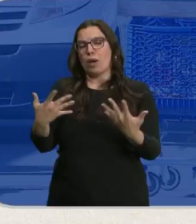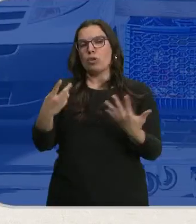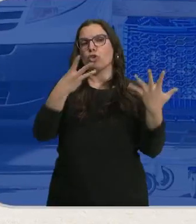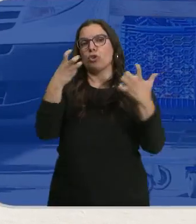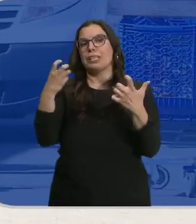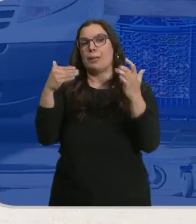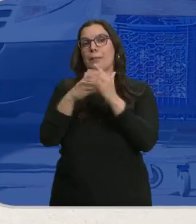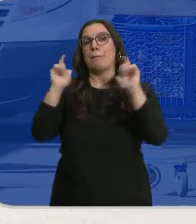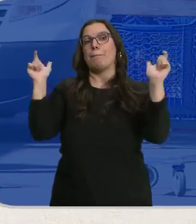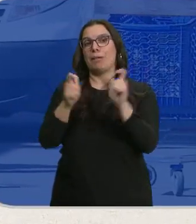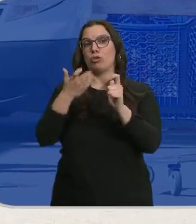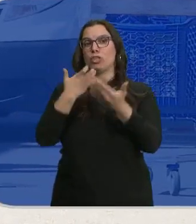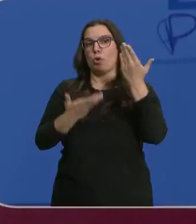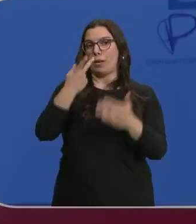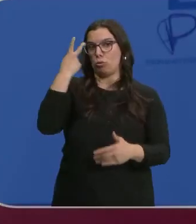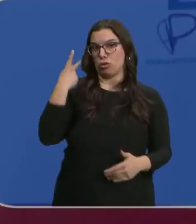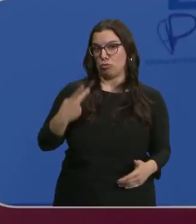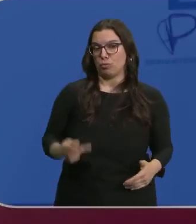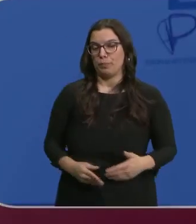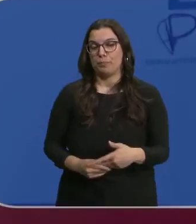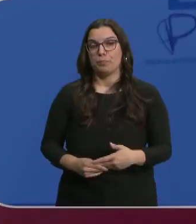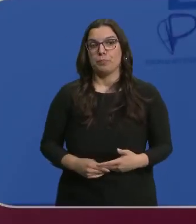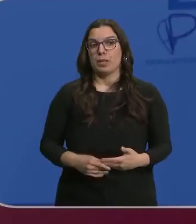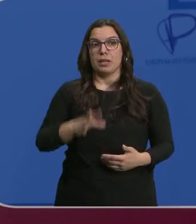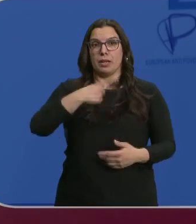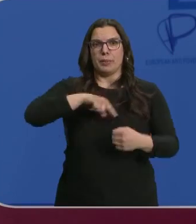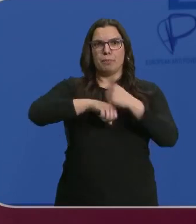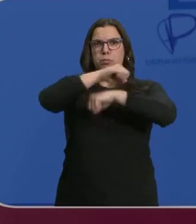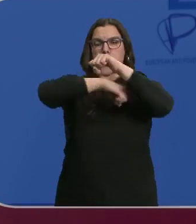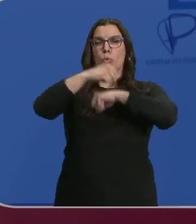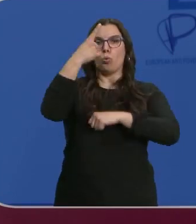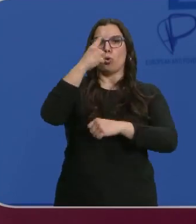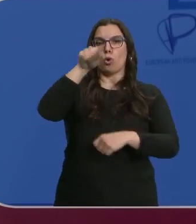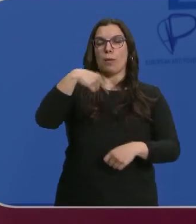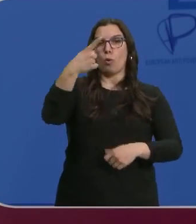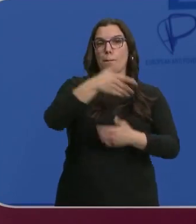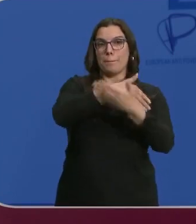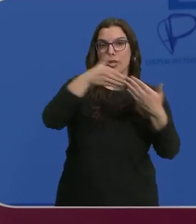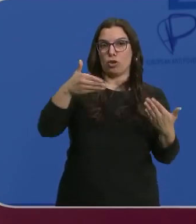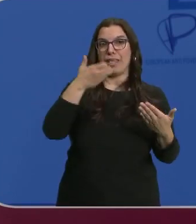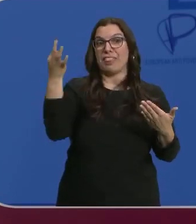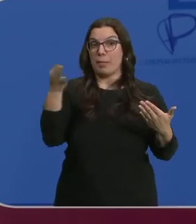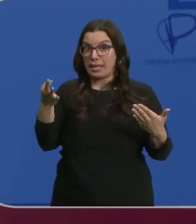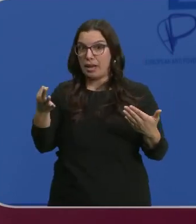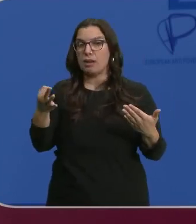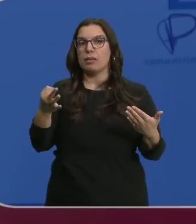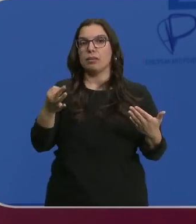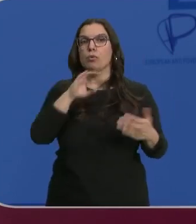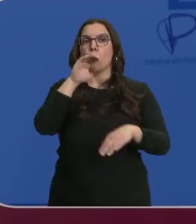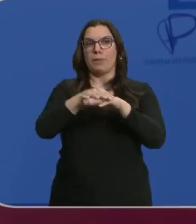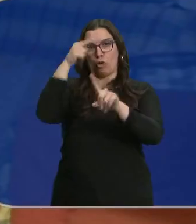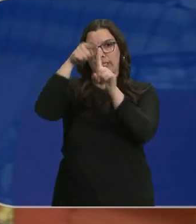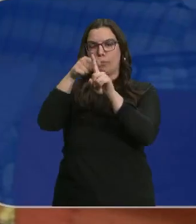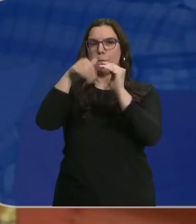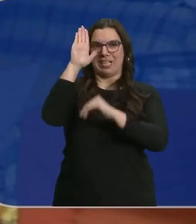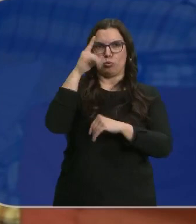800.000 menos que en 2021. Estamos sobrepasados en 1,1 millones sobre lo que deberíamos llevar para cumplir el